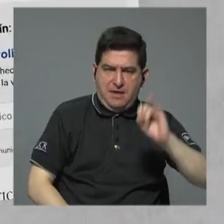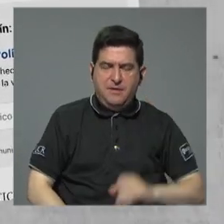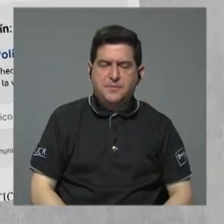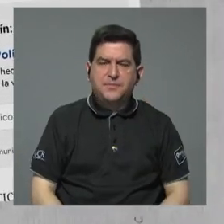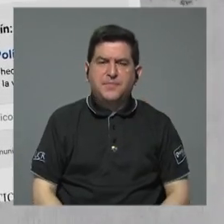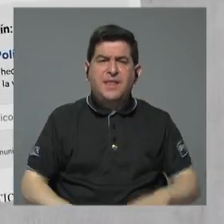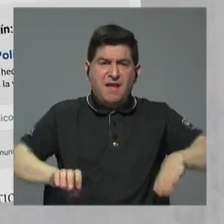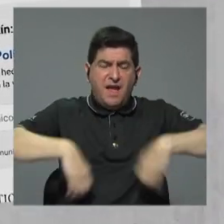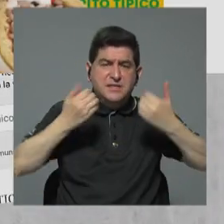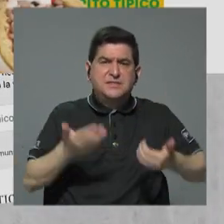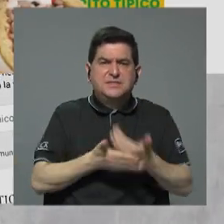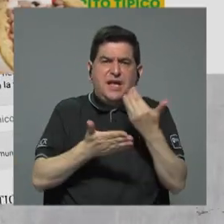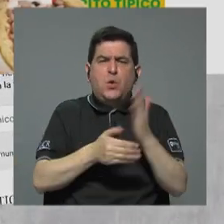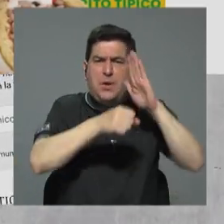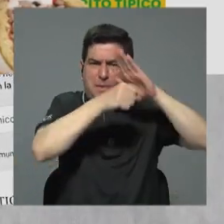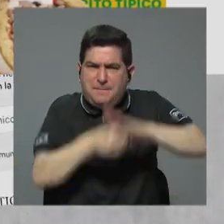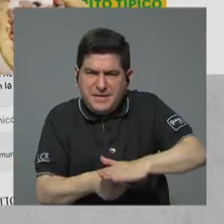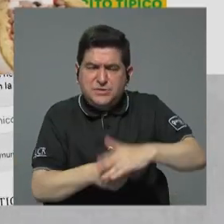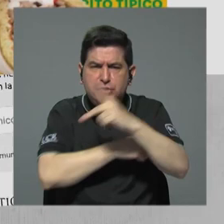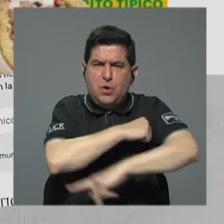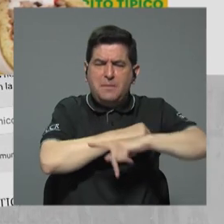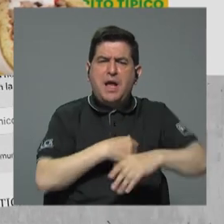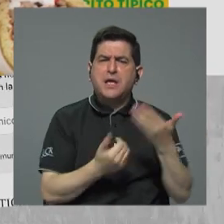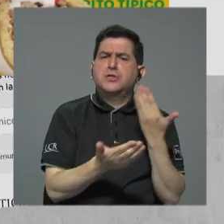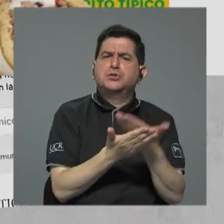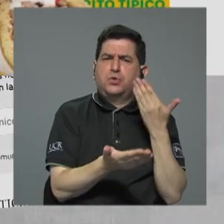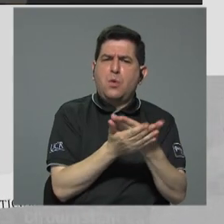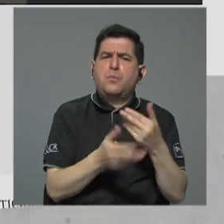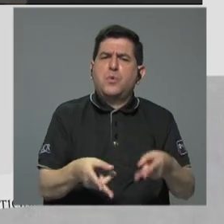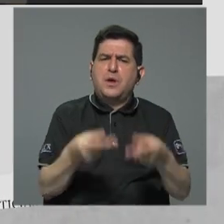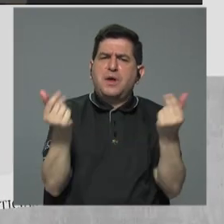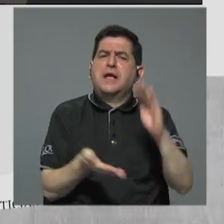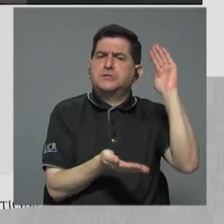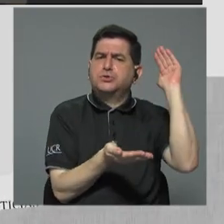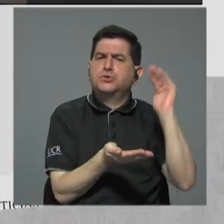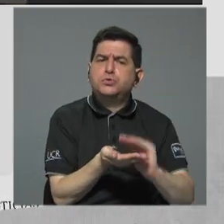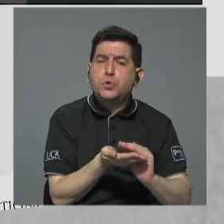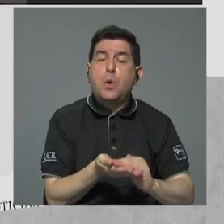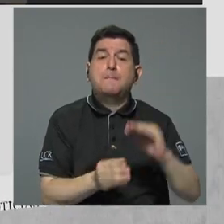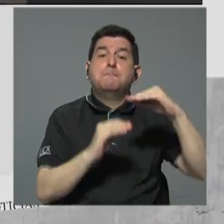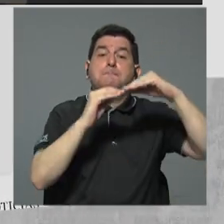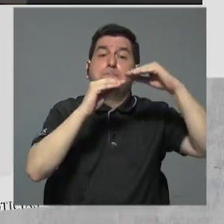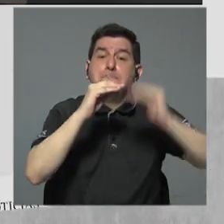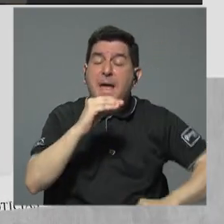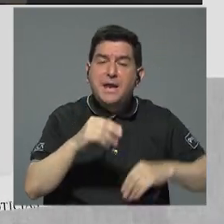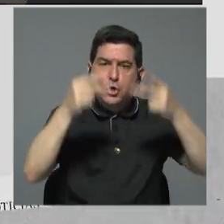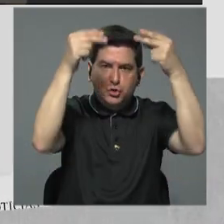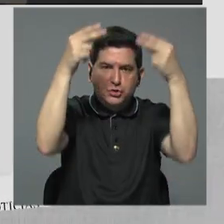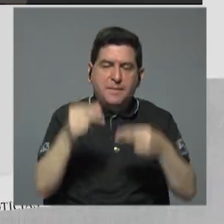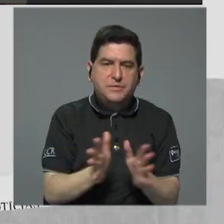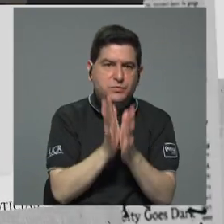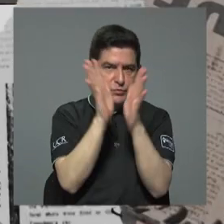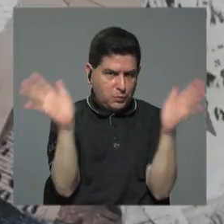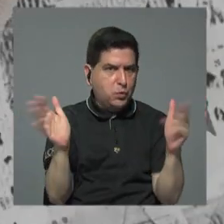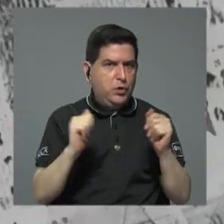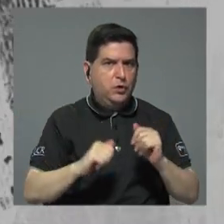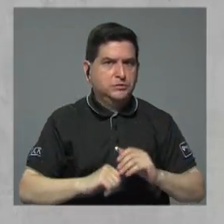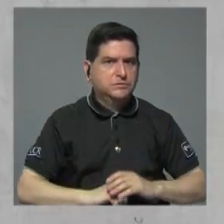existen nuevas presiones para que el país compruebe que está gastando menos, mucho menos, en su presupuesto público